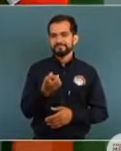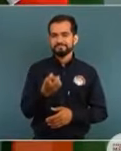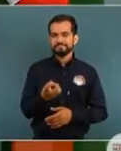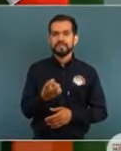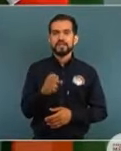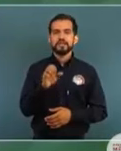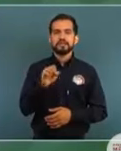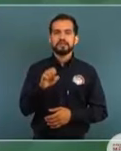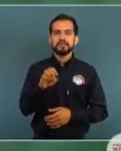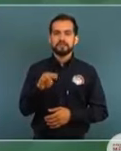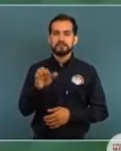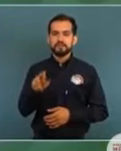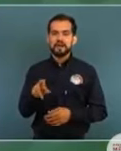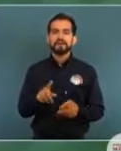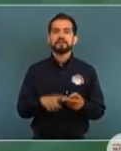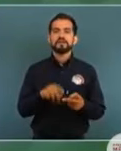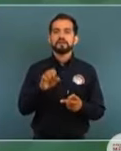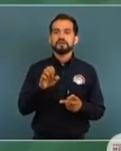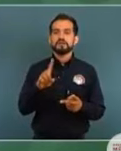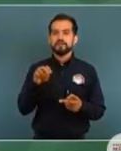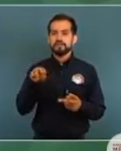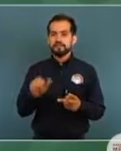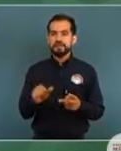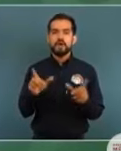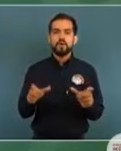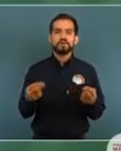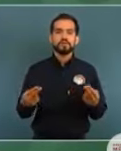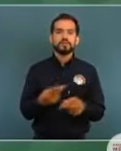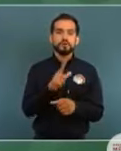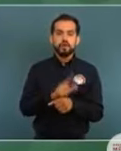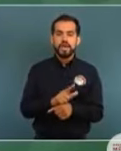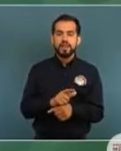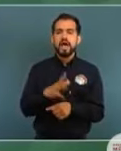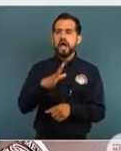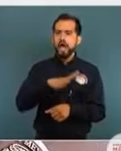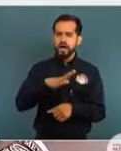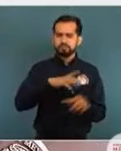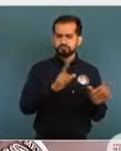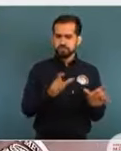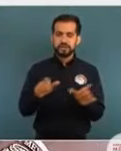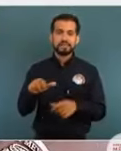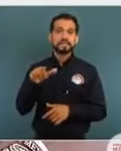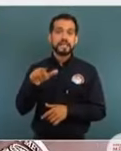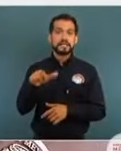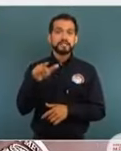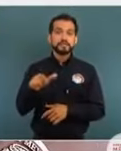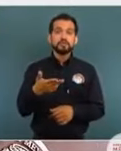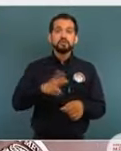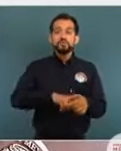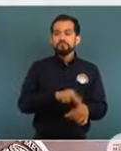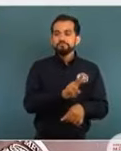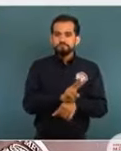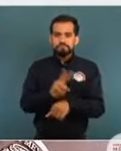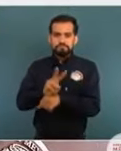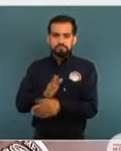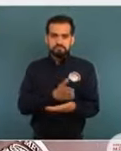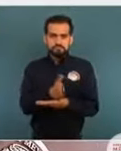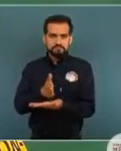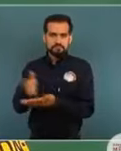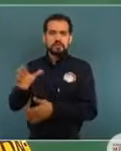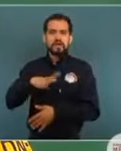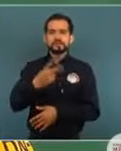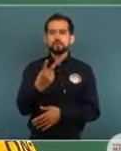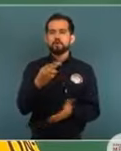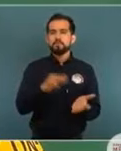de Semar, Sedena y Guardia Nacional seguridad a 17 instalaciones. Se han